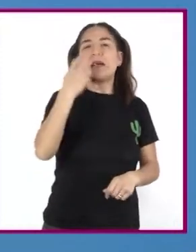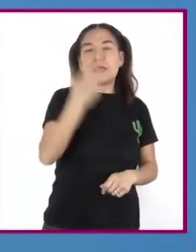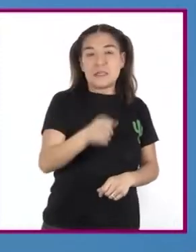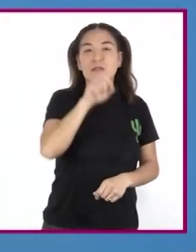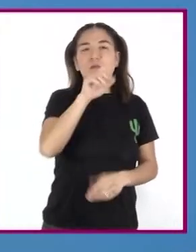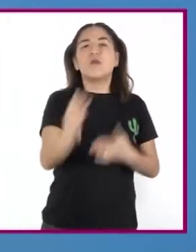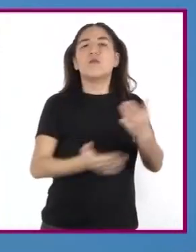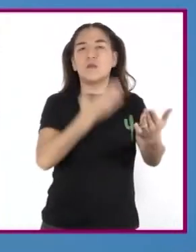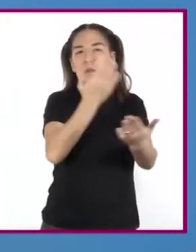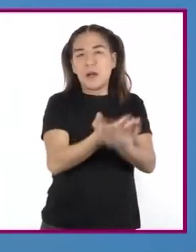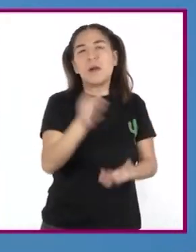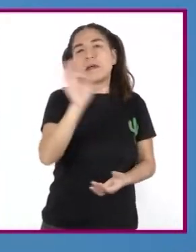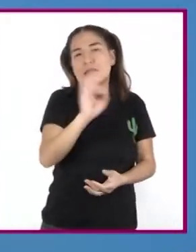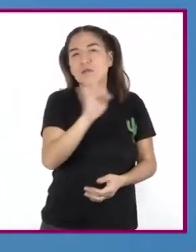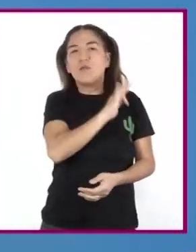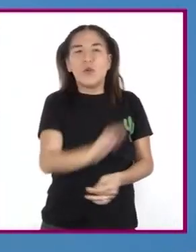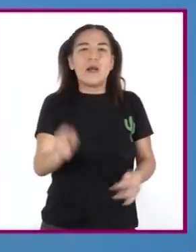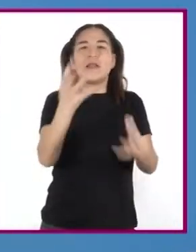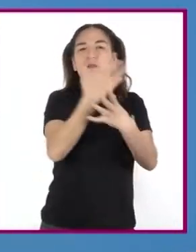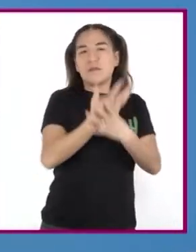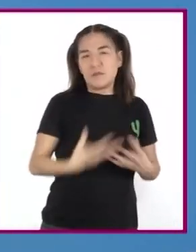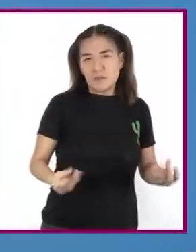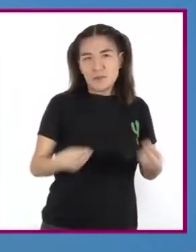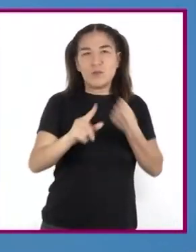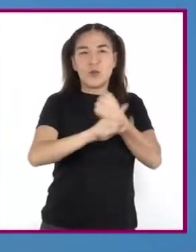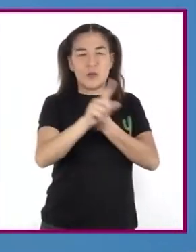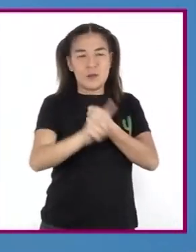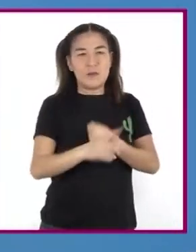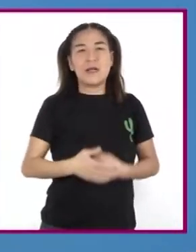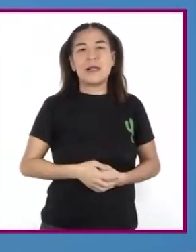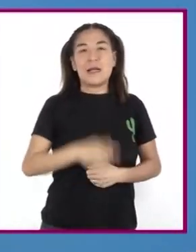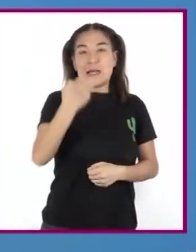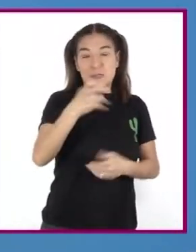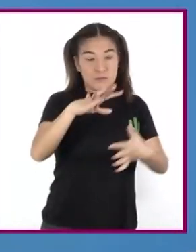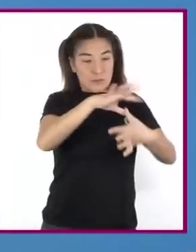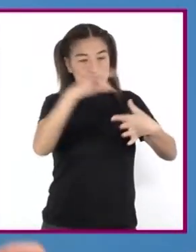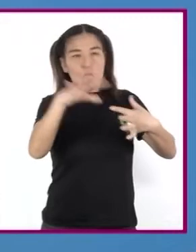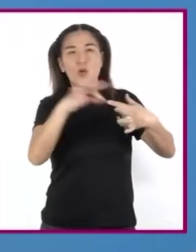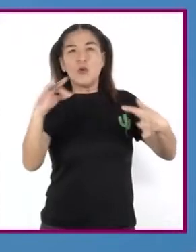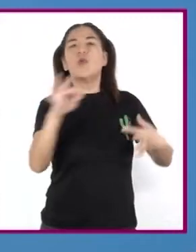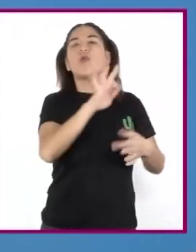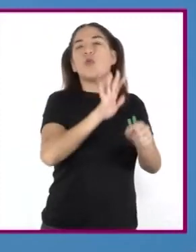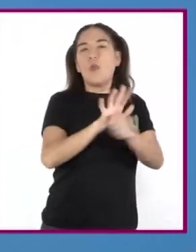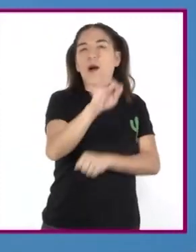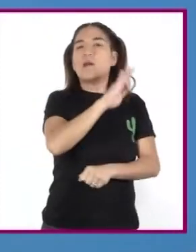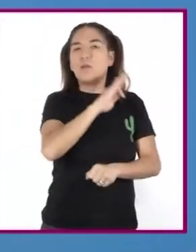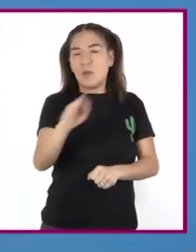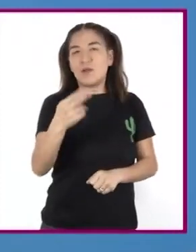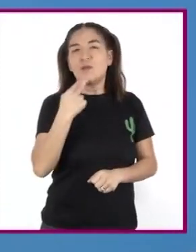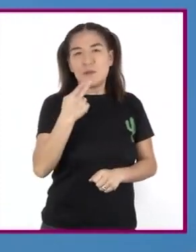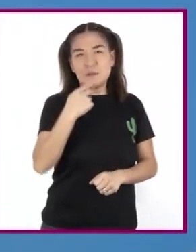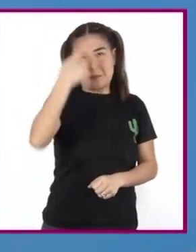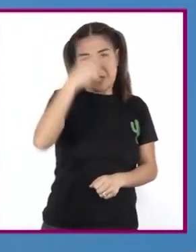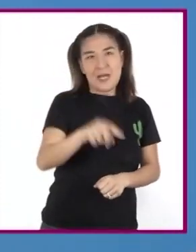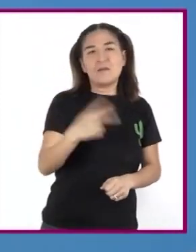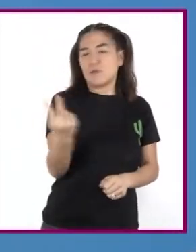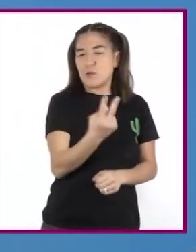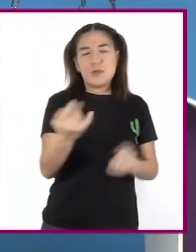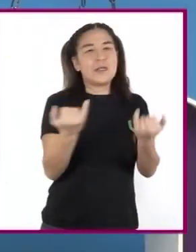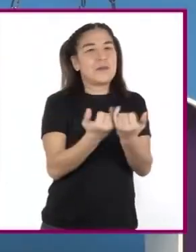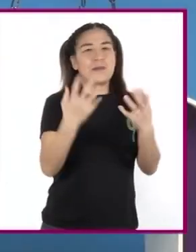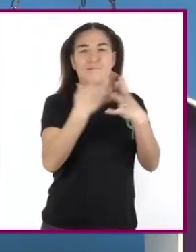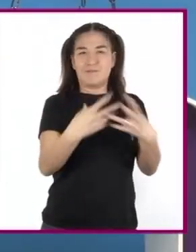Proponer Posibles soluciones Seleccionando Las que son Viables Y satisfacen Mejor A las partes Involucradas